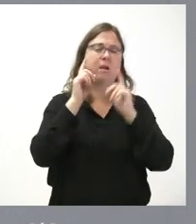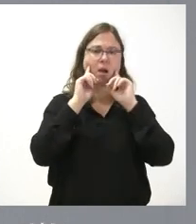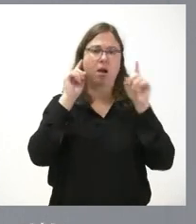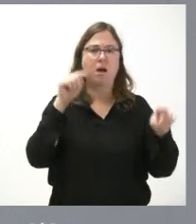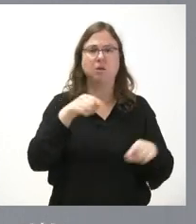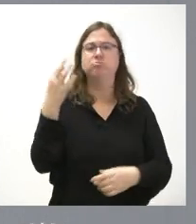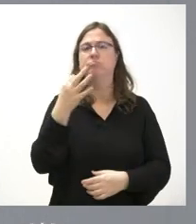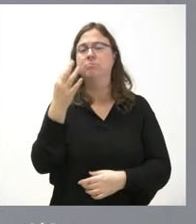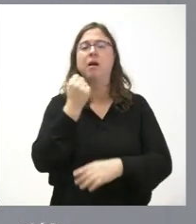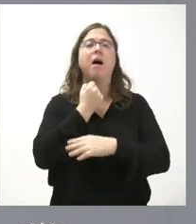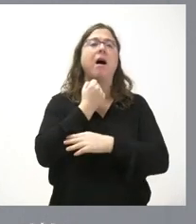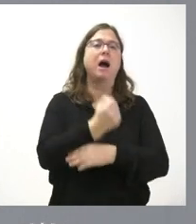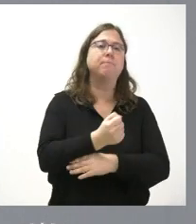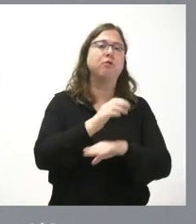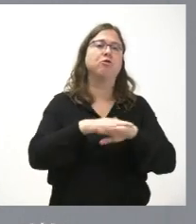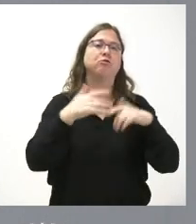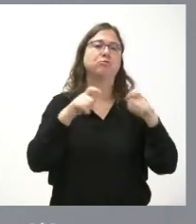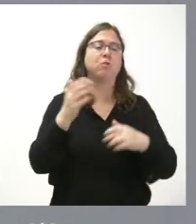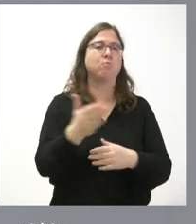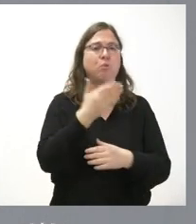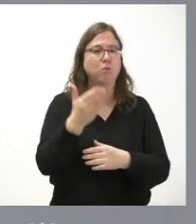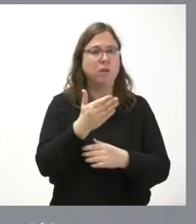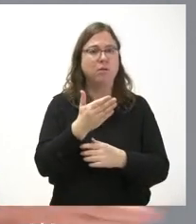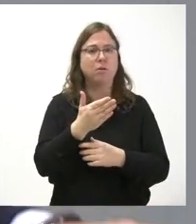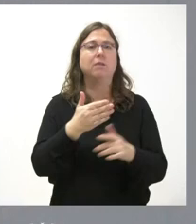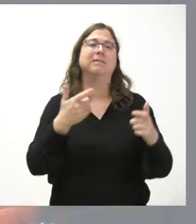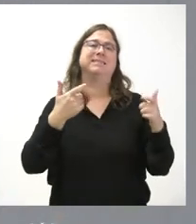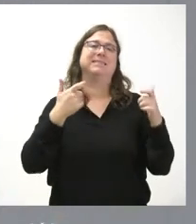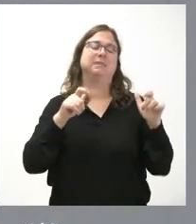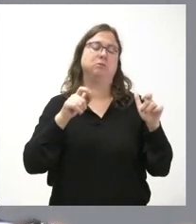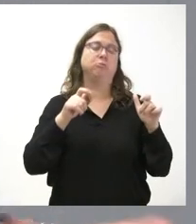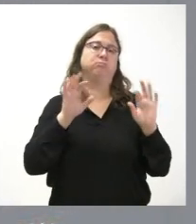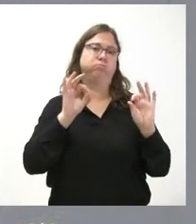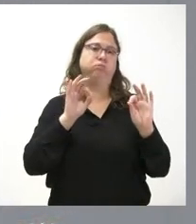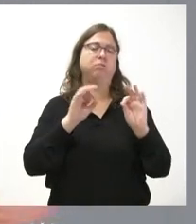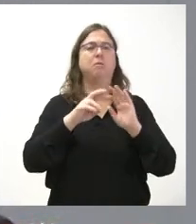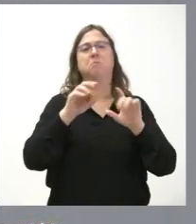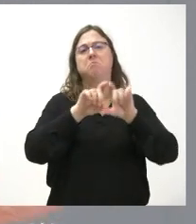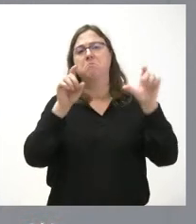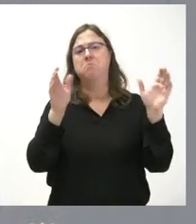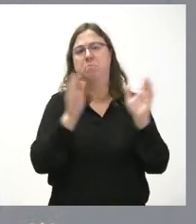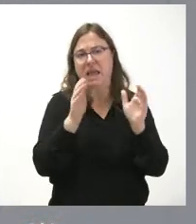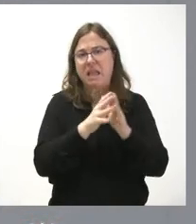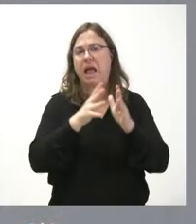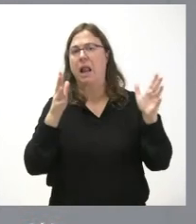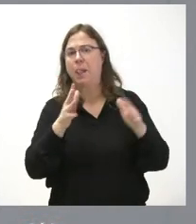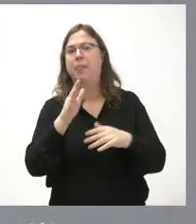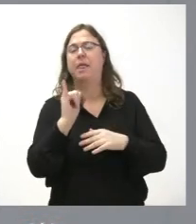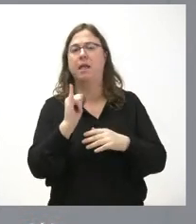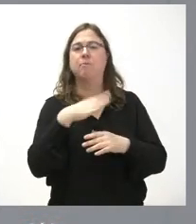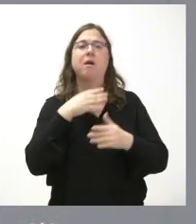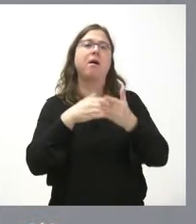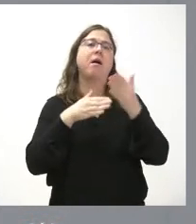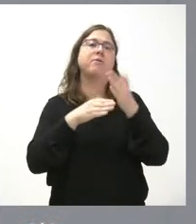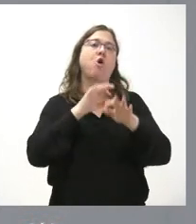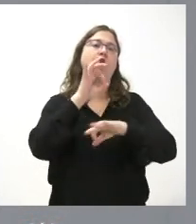es que este apoyo a ese sector productivo que es el sector textil que es un sector muy atomizado con muchas pymes con muchas micropymes pues sea a través de